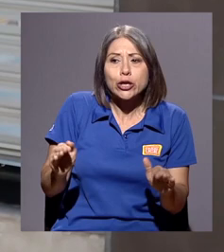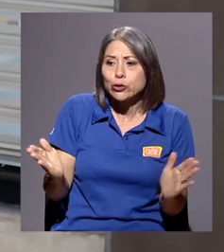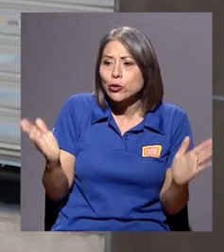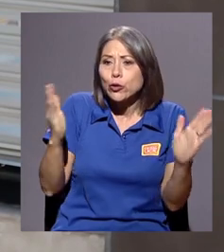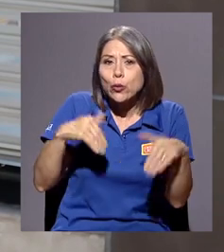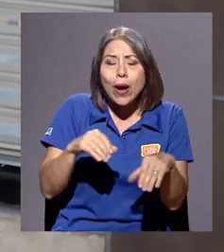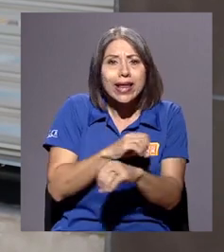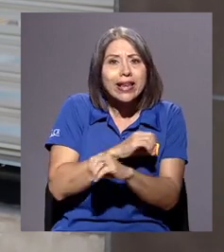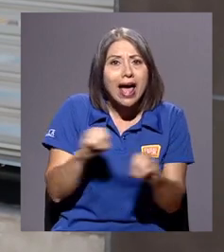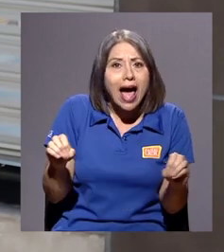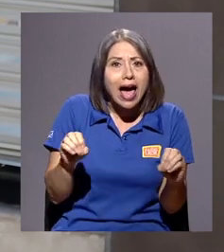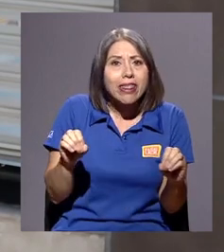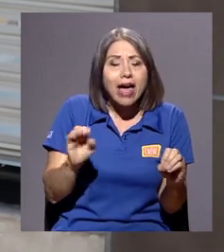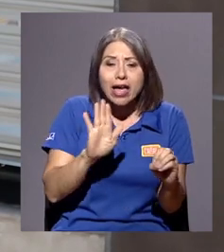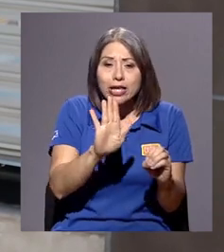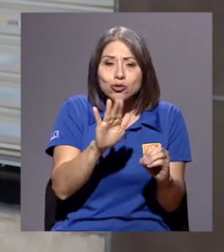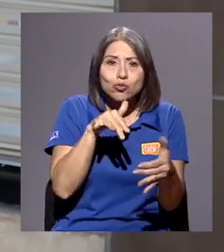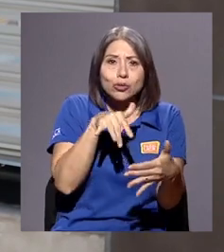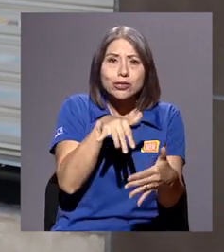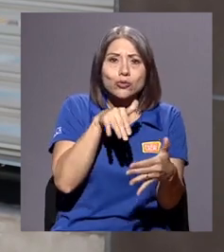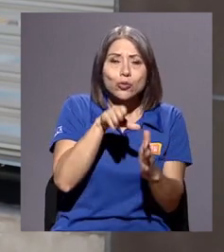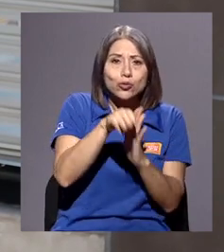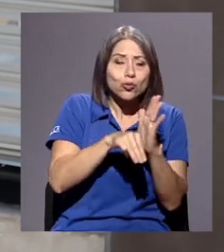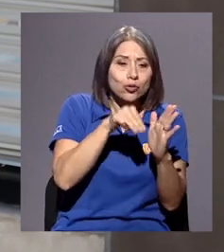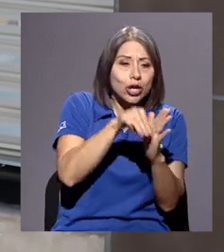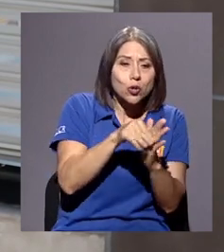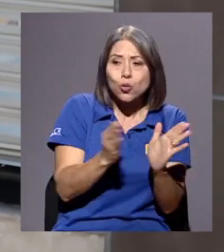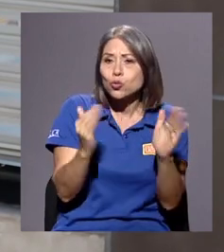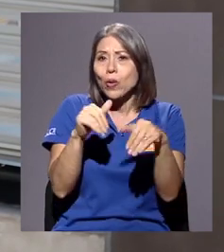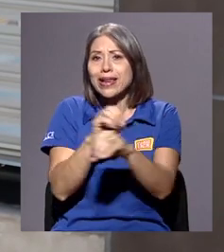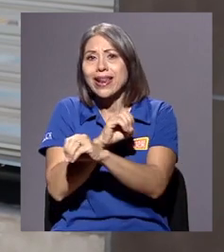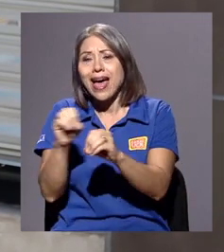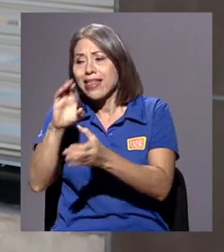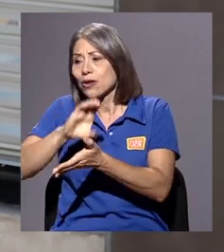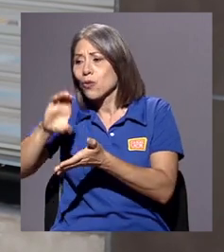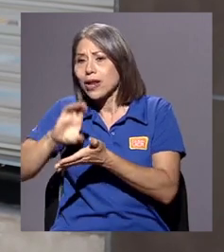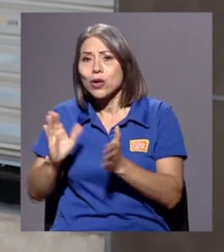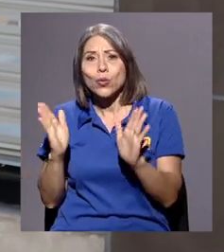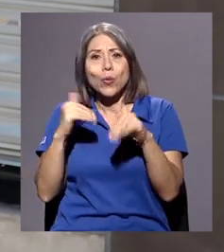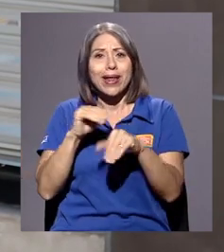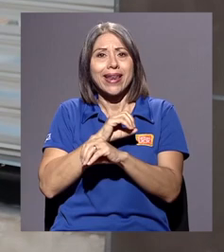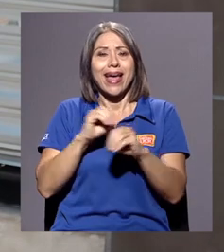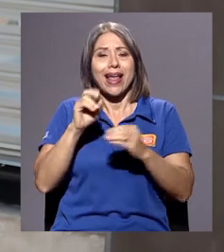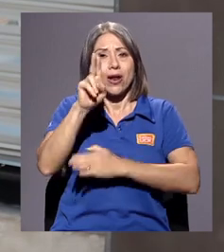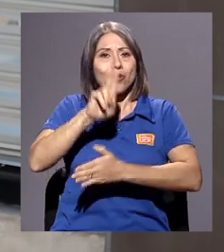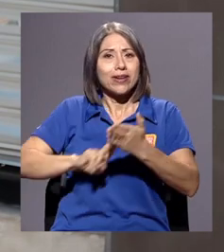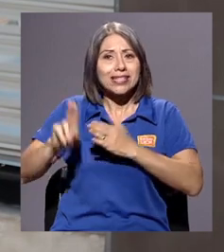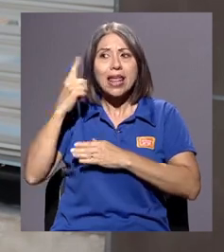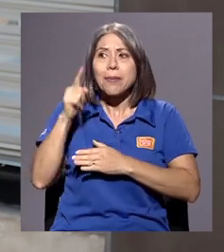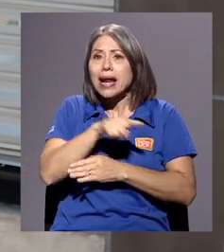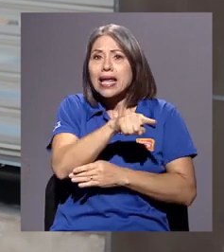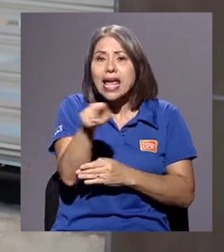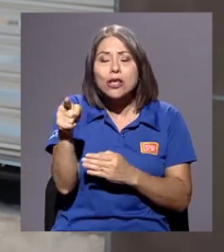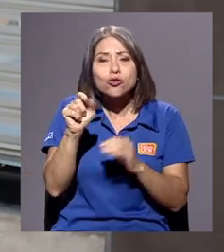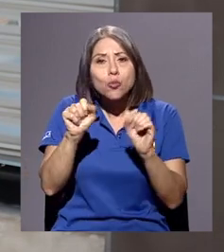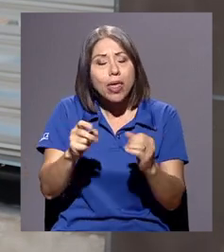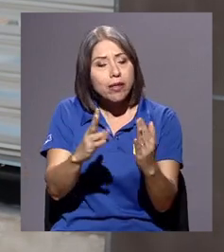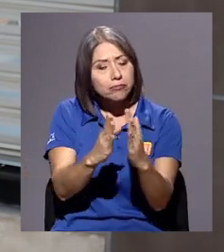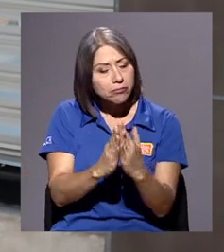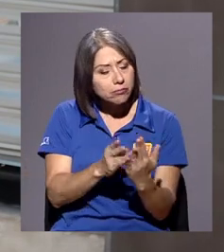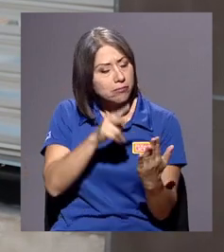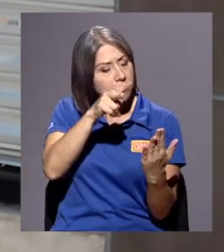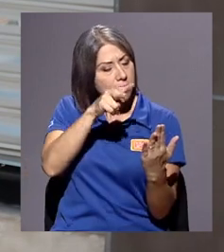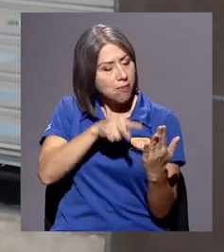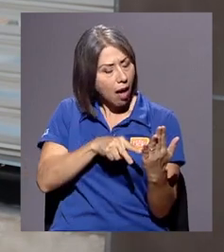hay nada en el currículum escolar, ni en los colegios, ni en la universidad donde ellos puedan revisar y ver